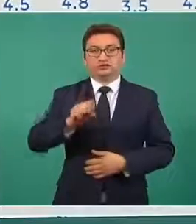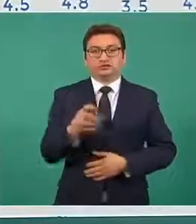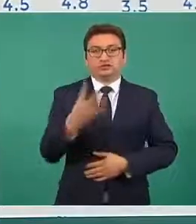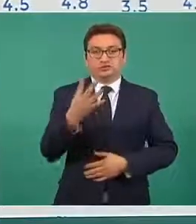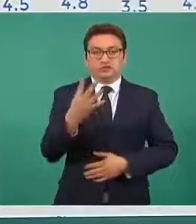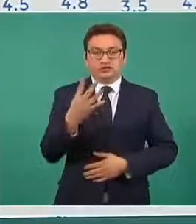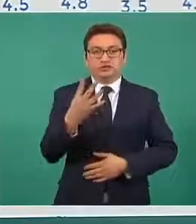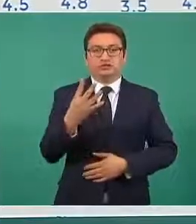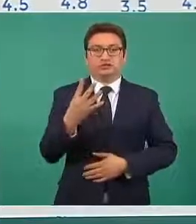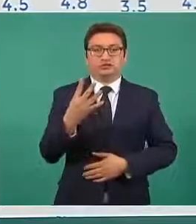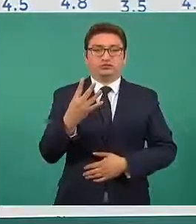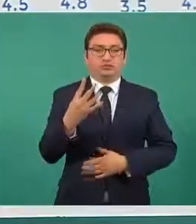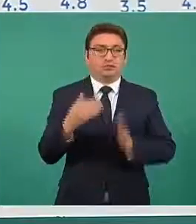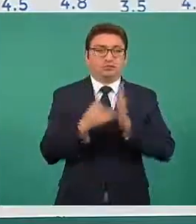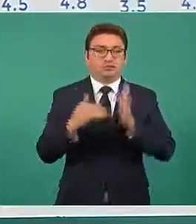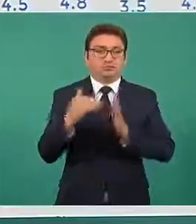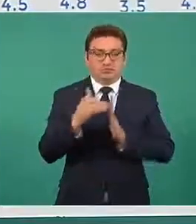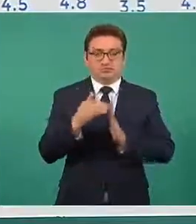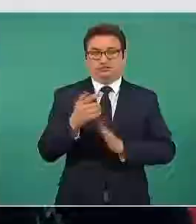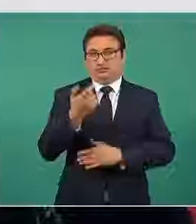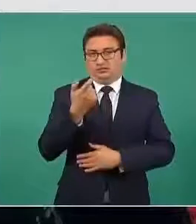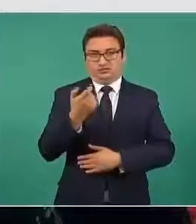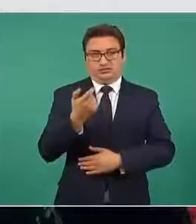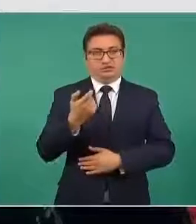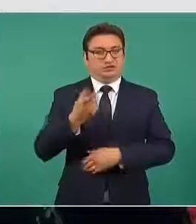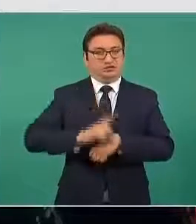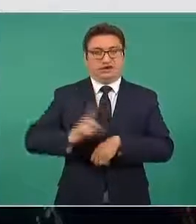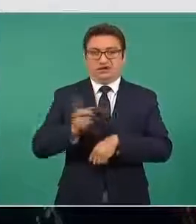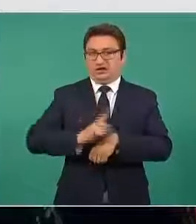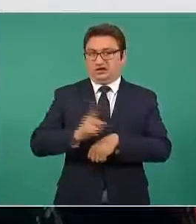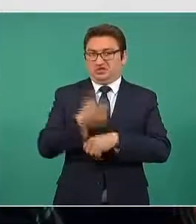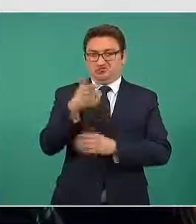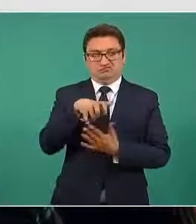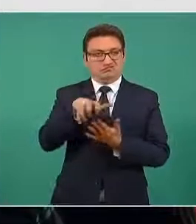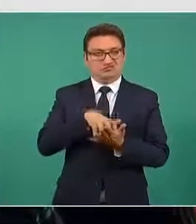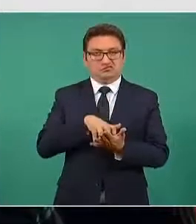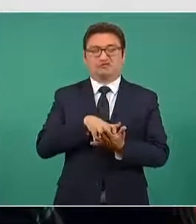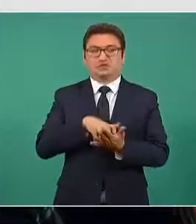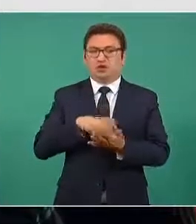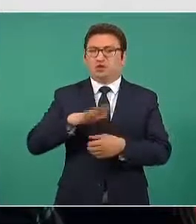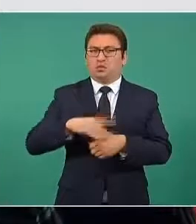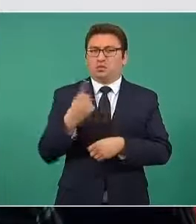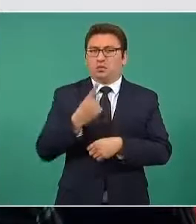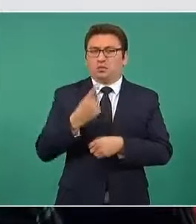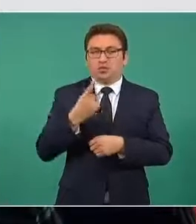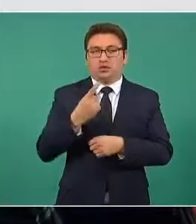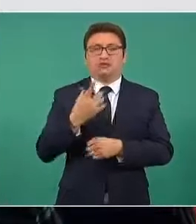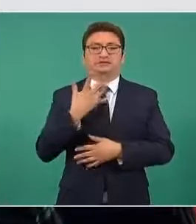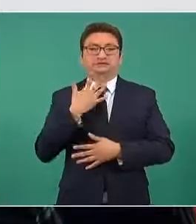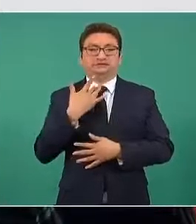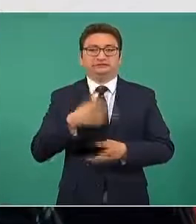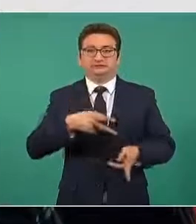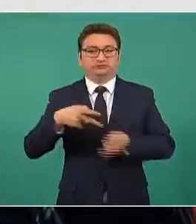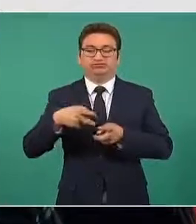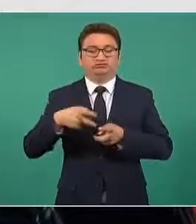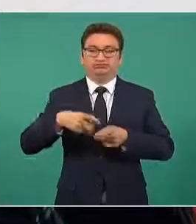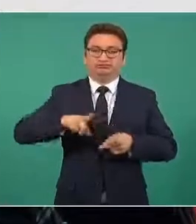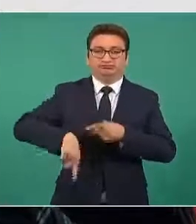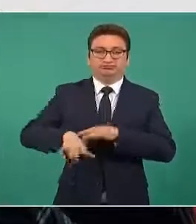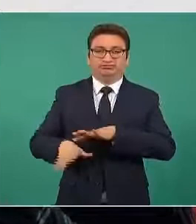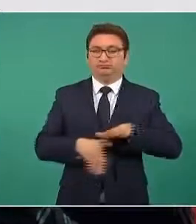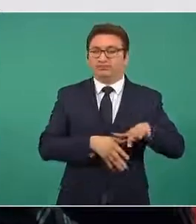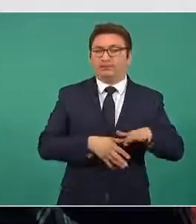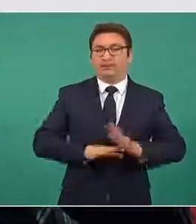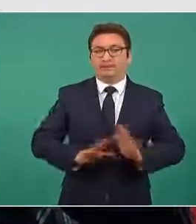sesenta y cuatro millones de pesos diarios de ahorro por el robo de hidrocarburos decir que